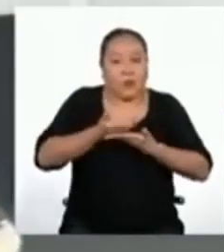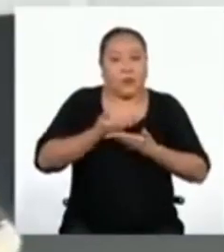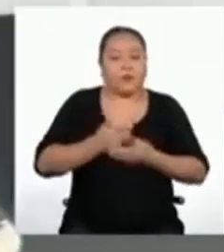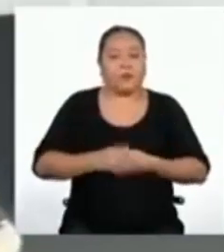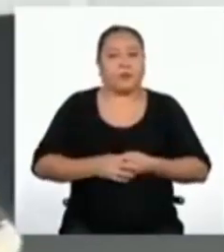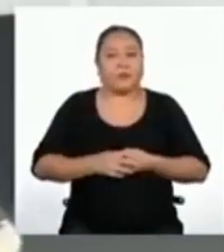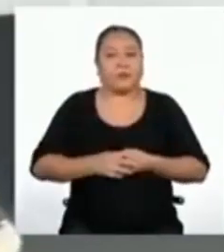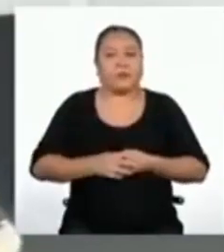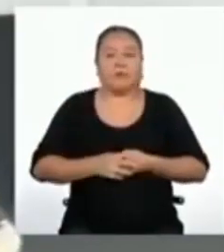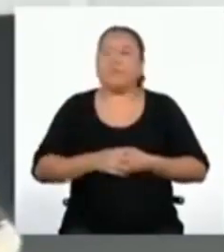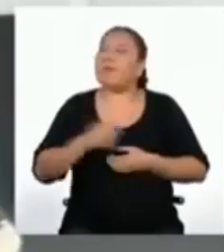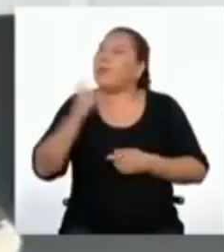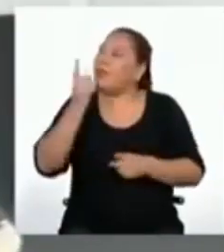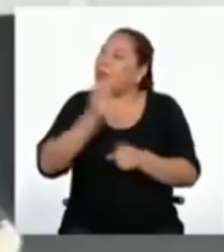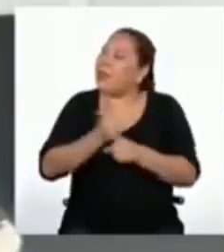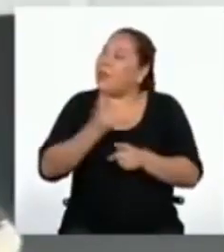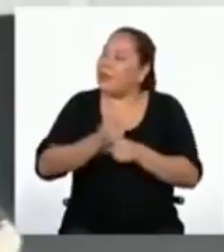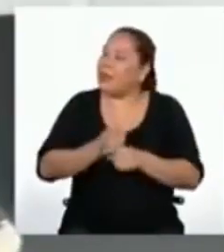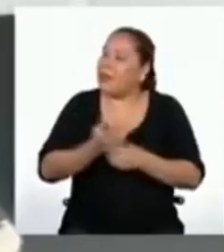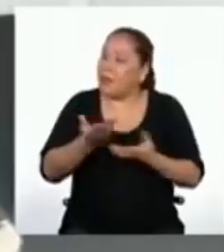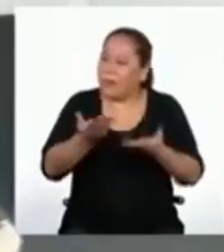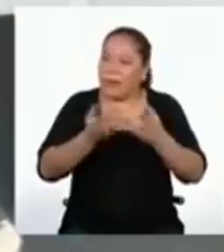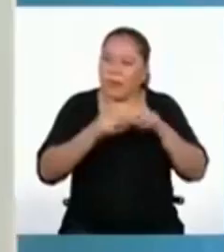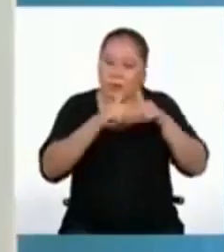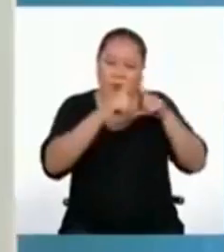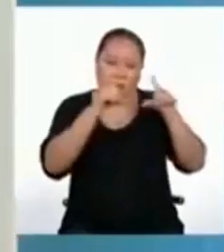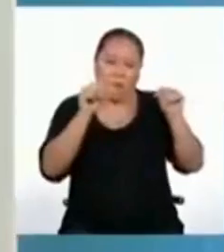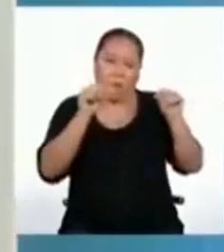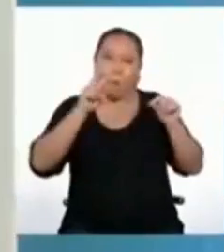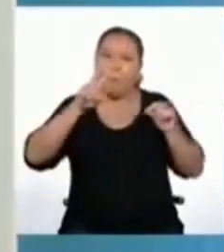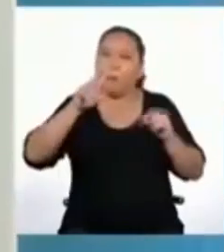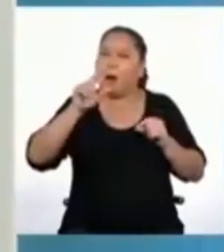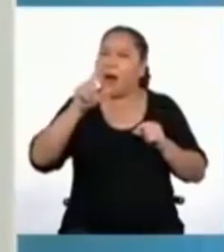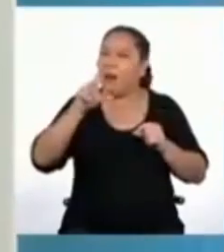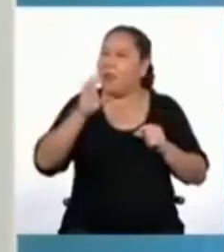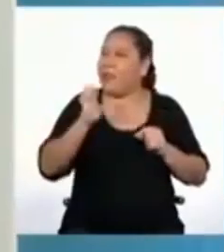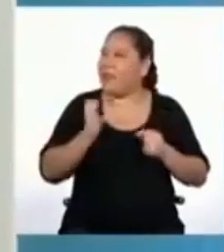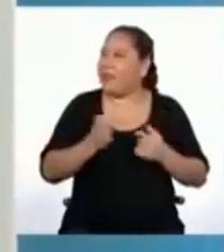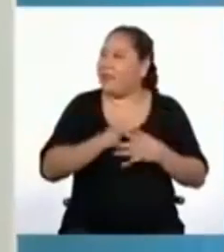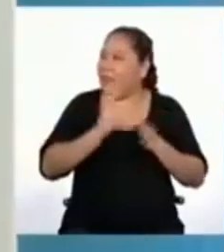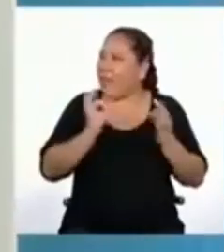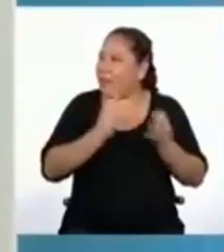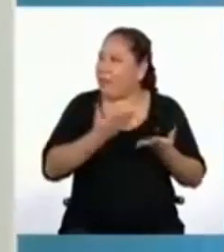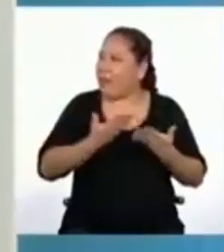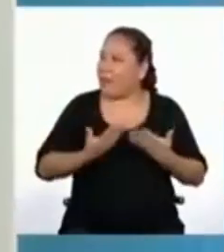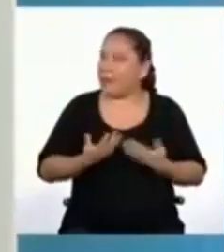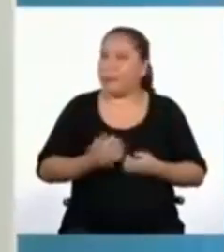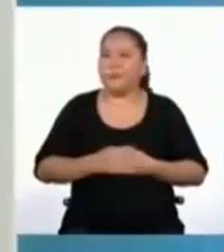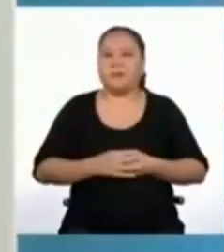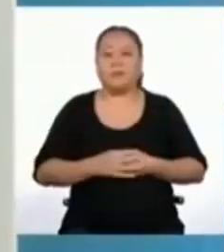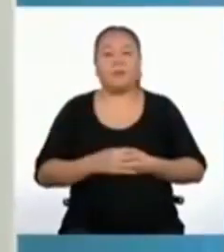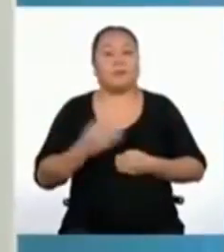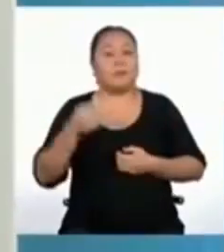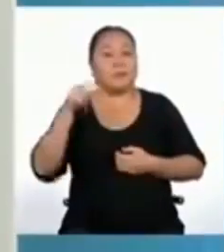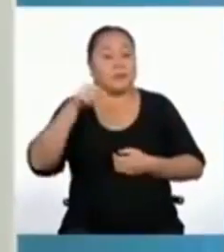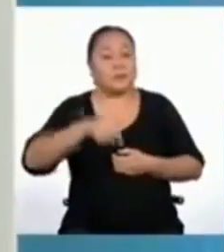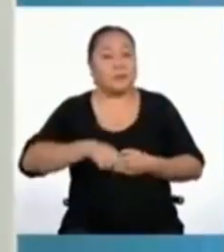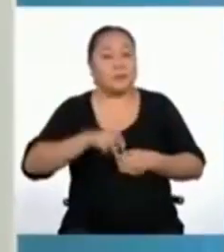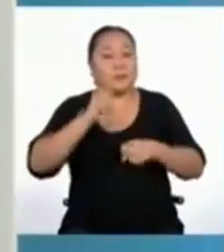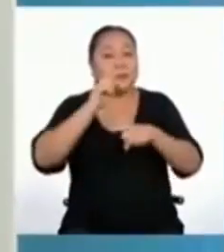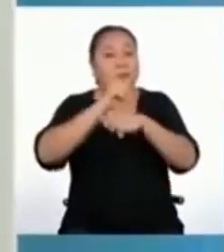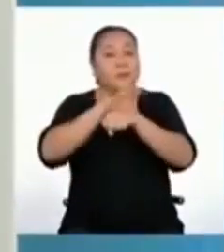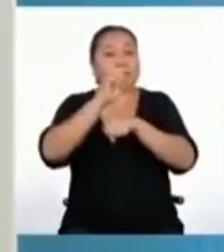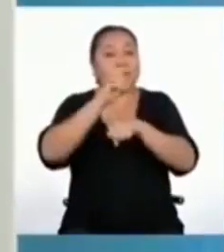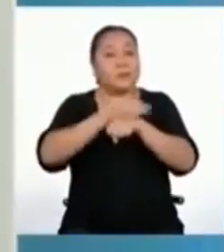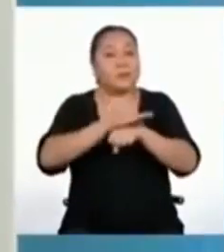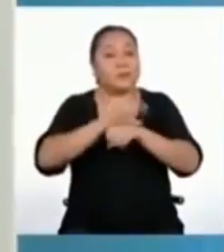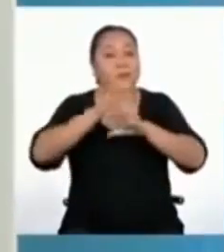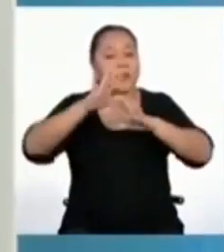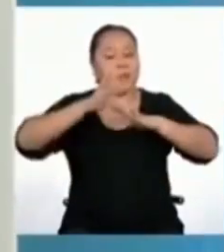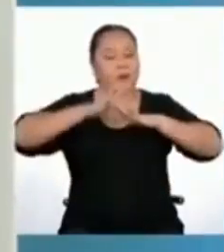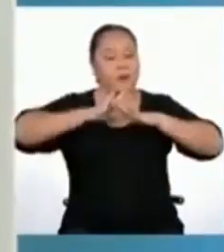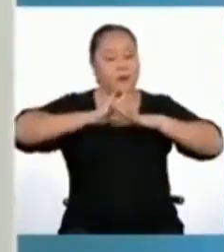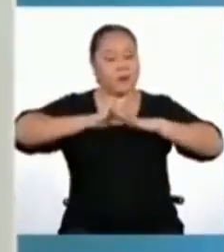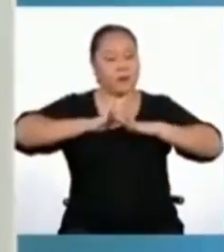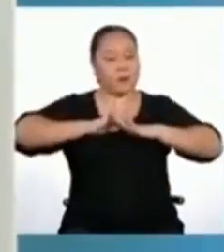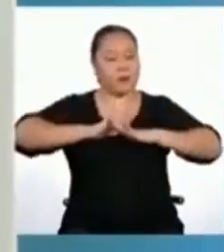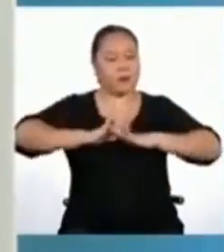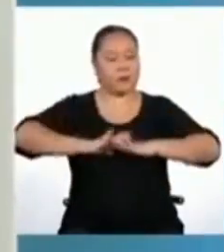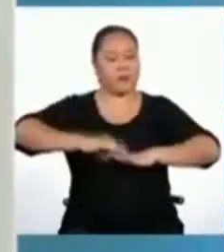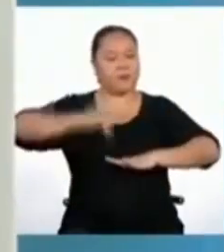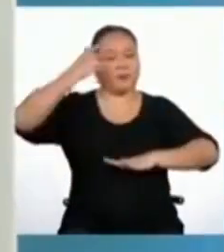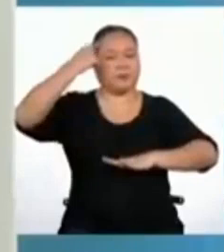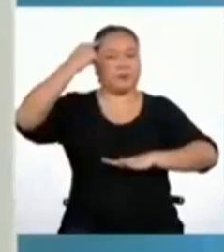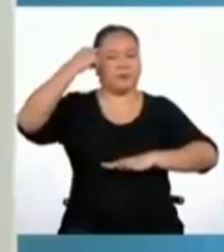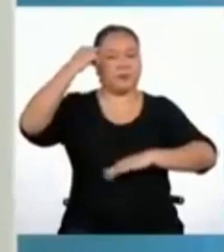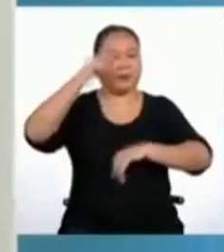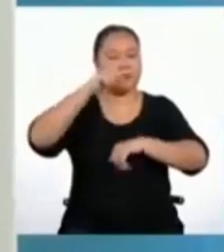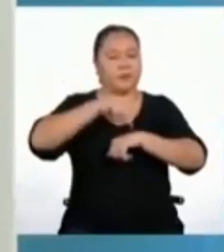Exacto. Y me dan un vale. Nada más. En este caso, mi consejo es que te tomes unos minutos para